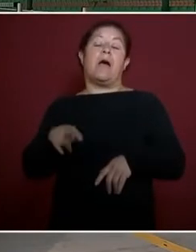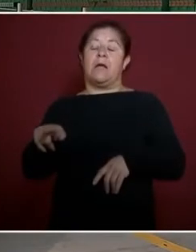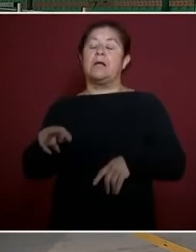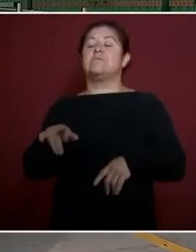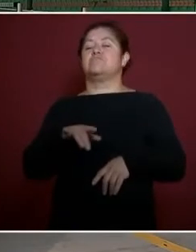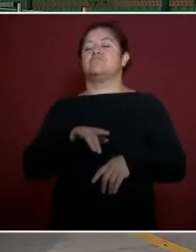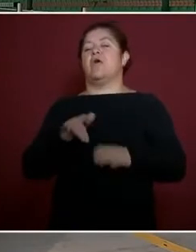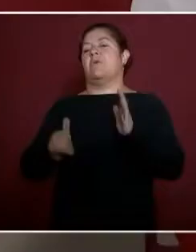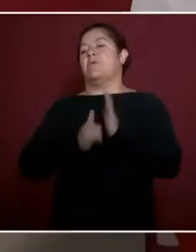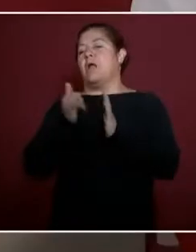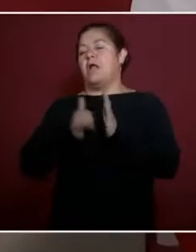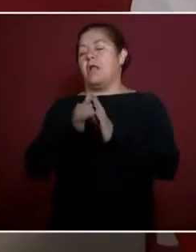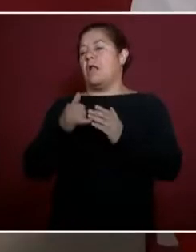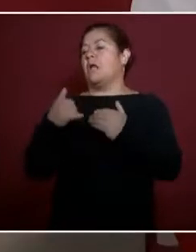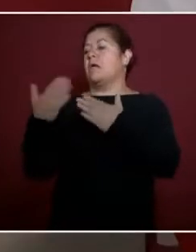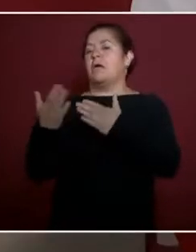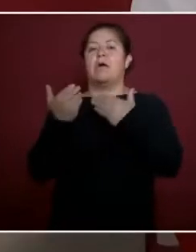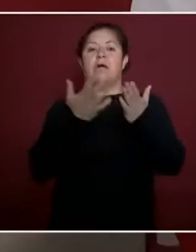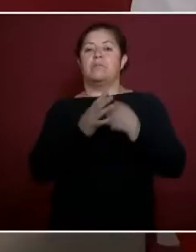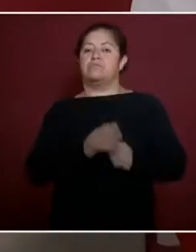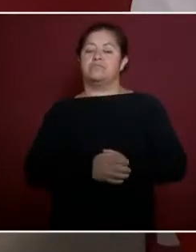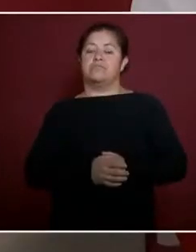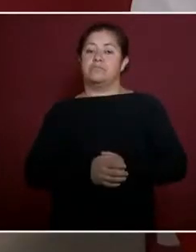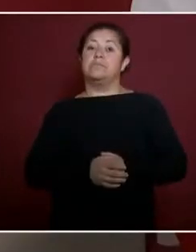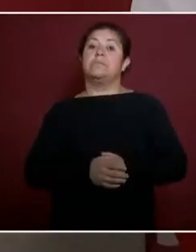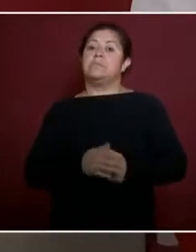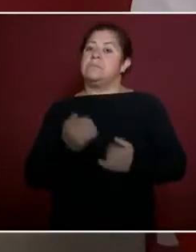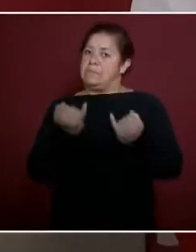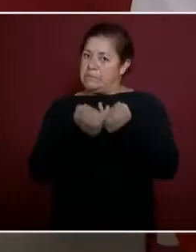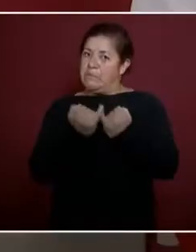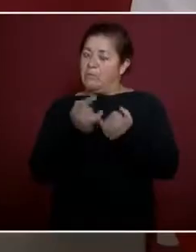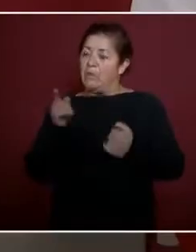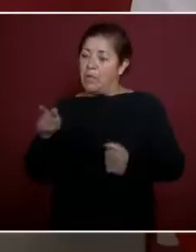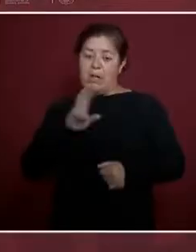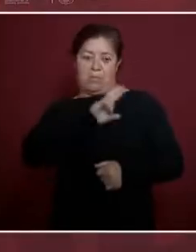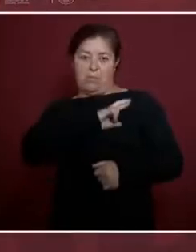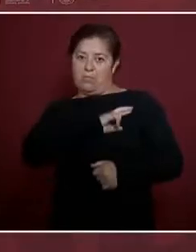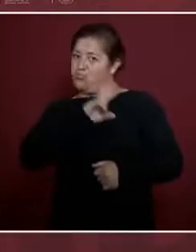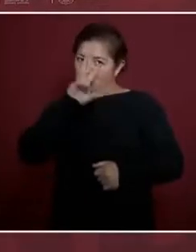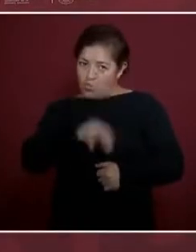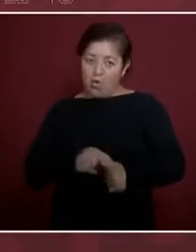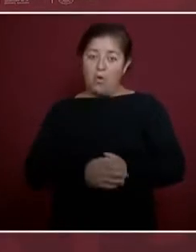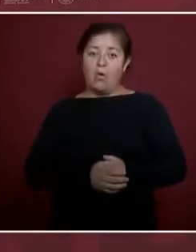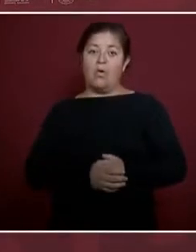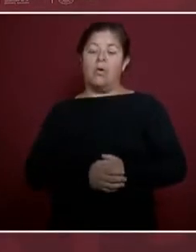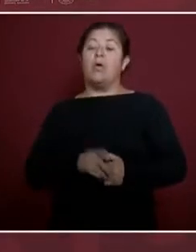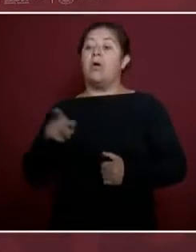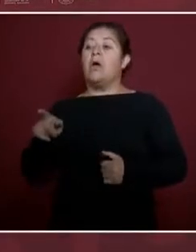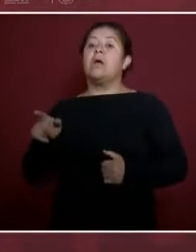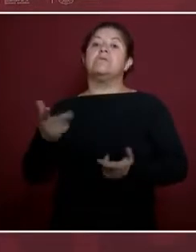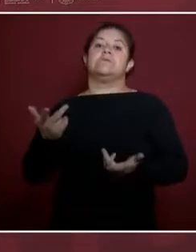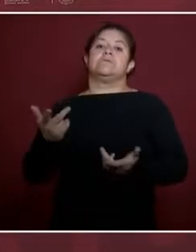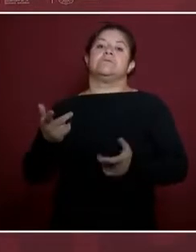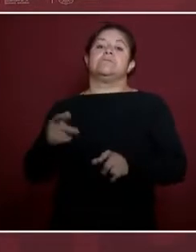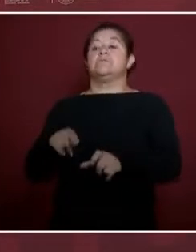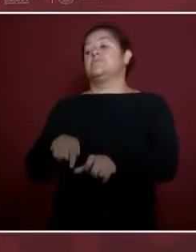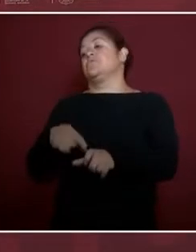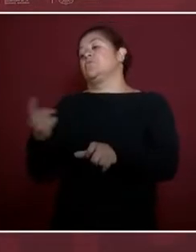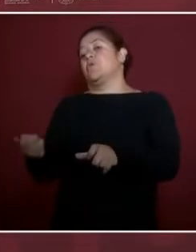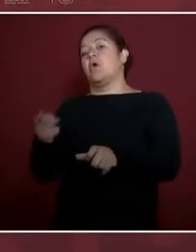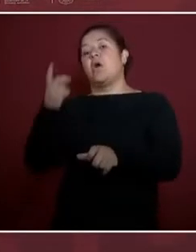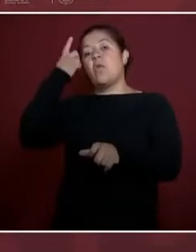que no se privaticen, que no después pasen a manos de